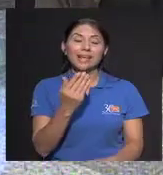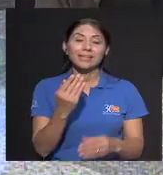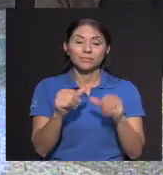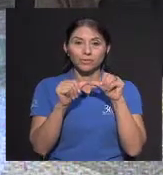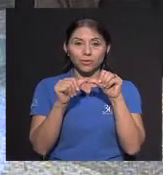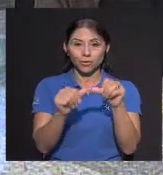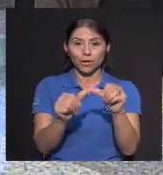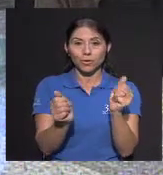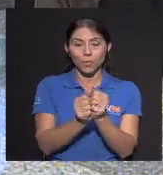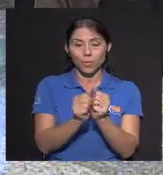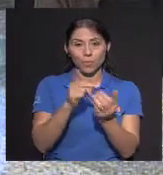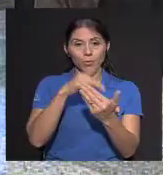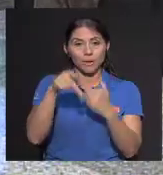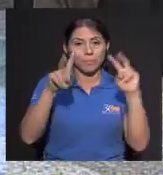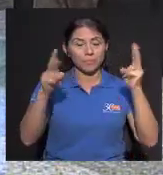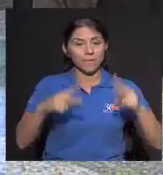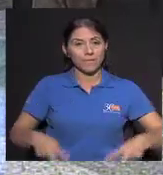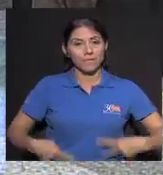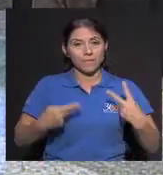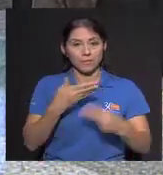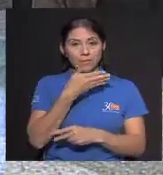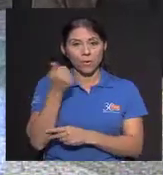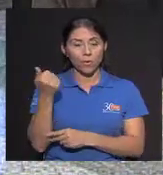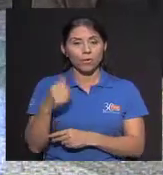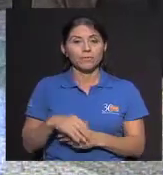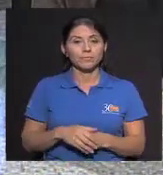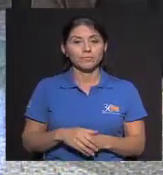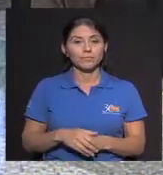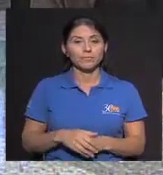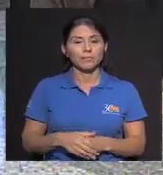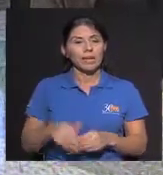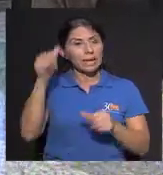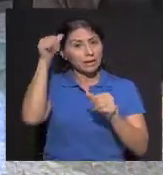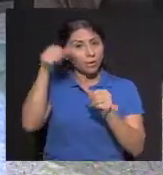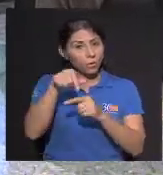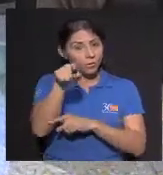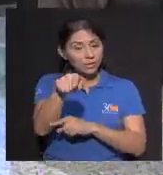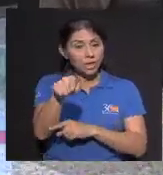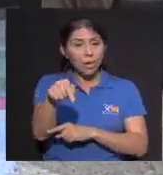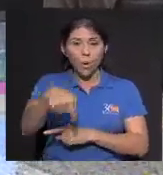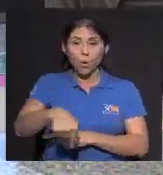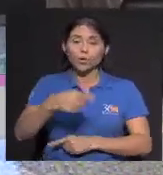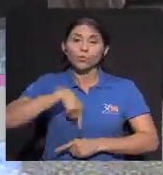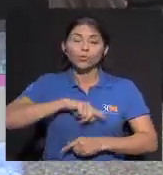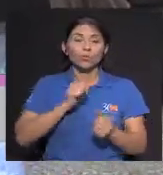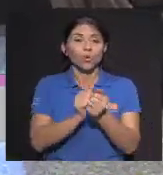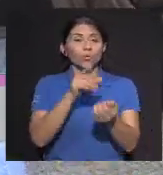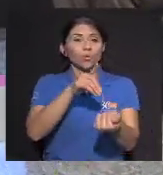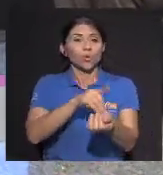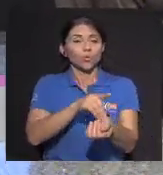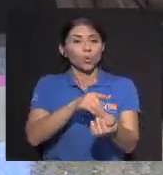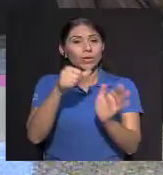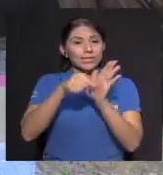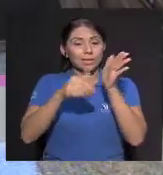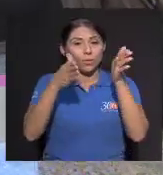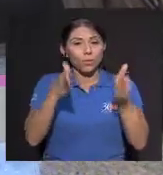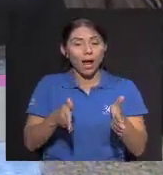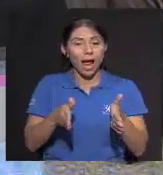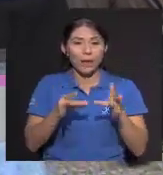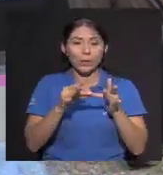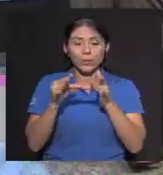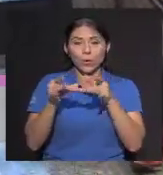Gracias por continuar con nuestro programa Vivir Mejor Le recordamos que el día de hoy Estamos con el doctor